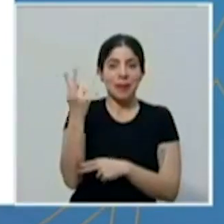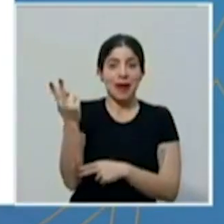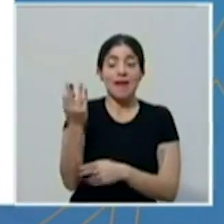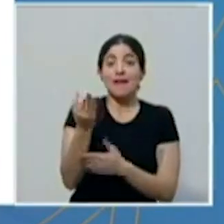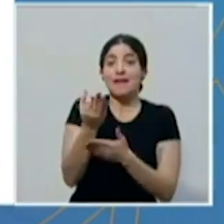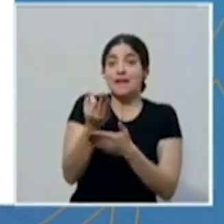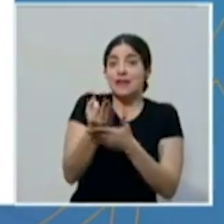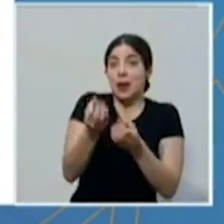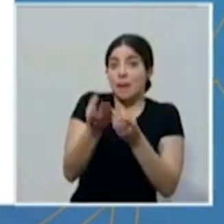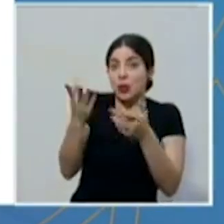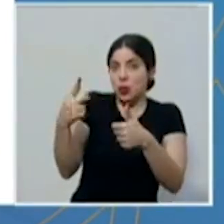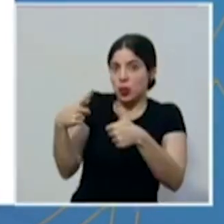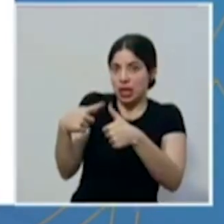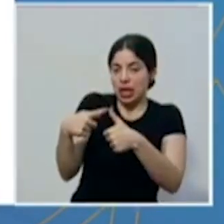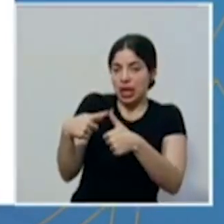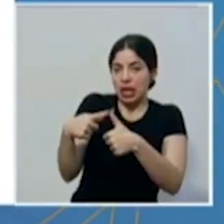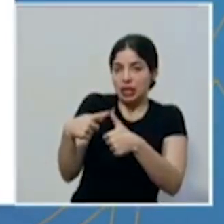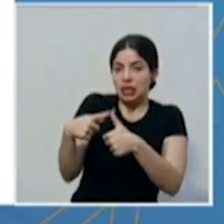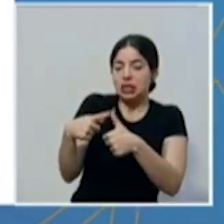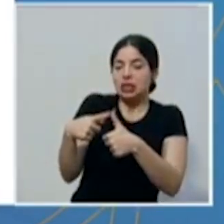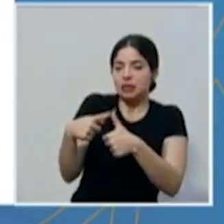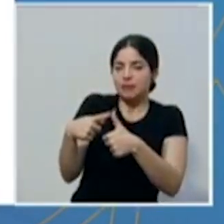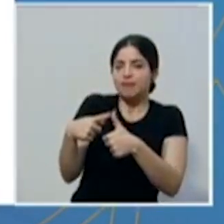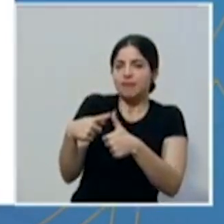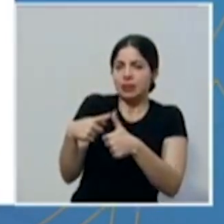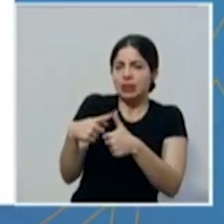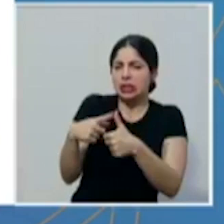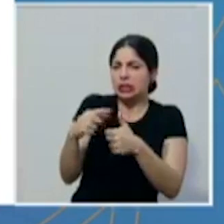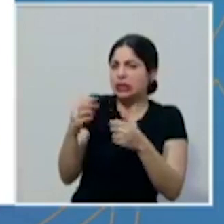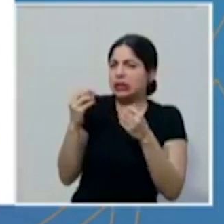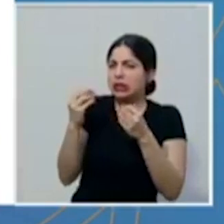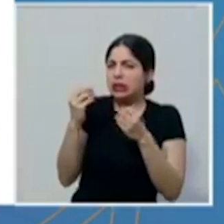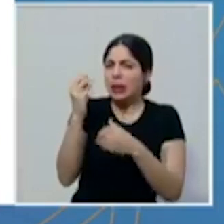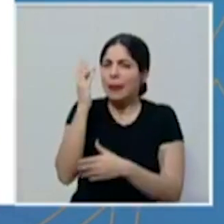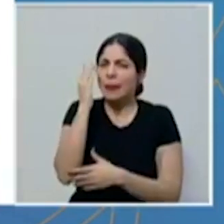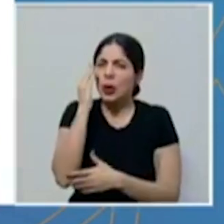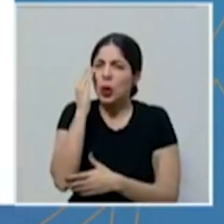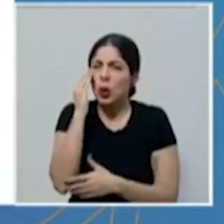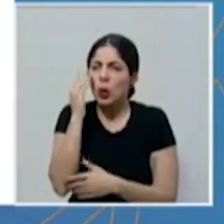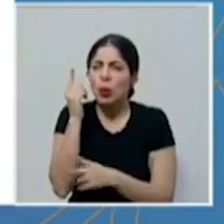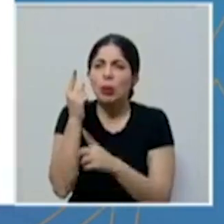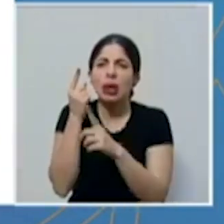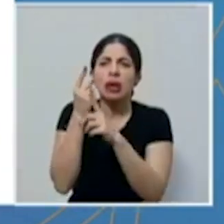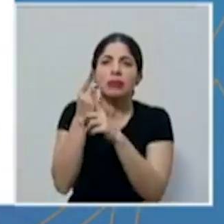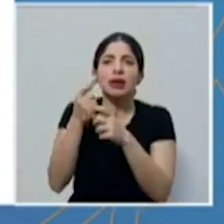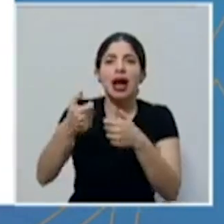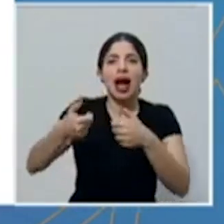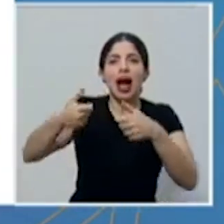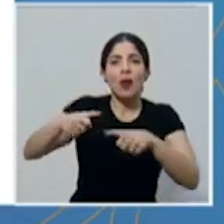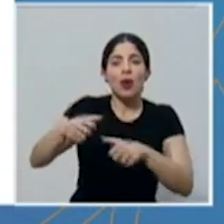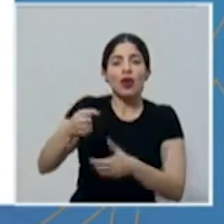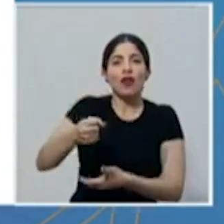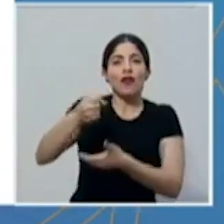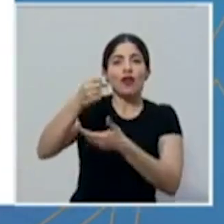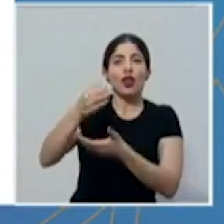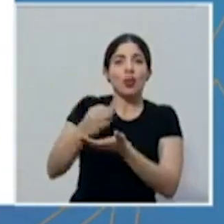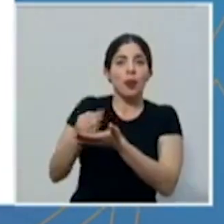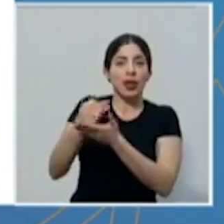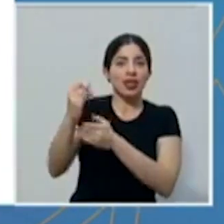Las finanzas públicas y especialmente hay una enorme preocupación alrededor del acuerdo con el Fondo Monetario